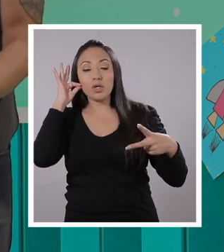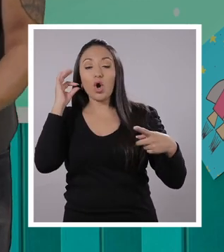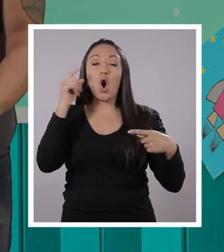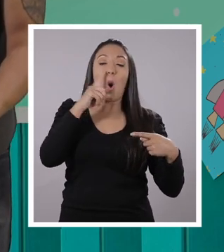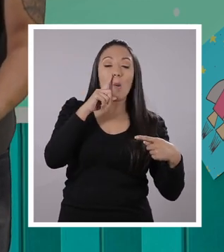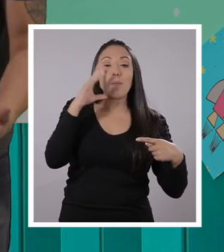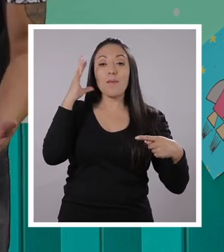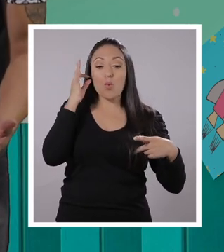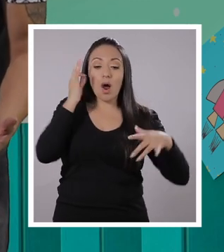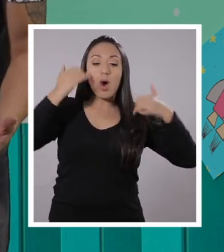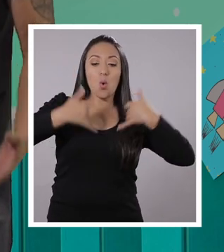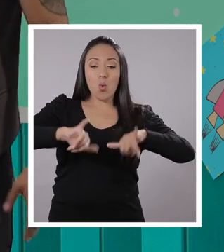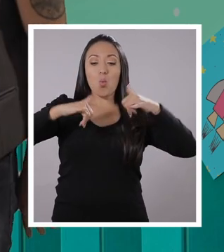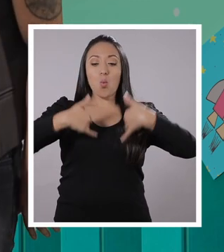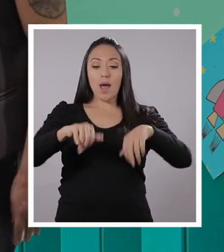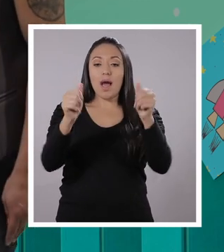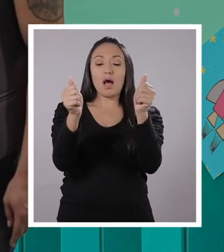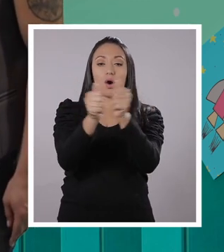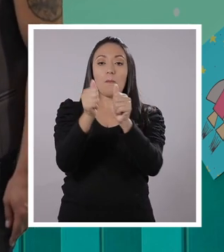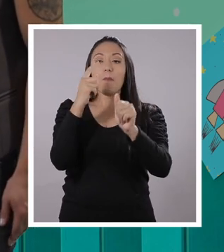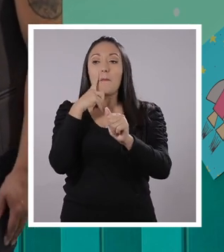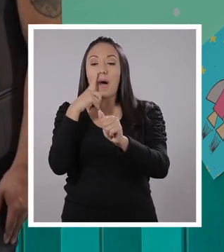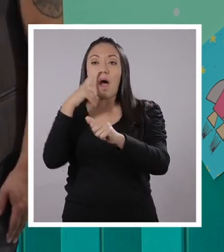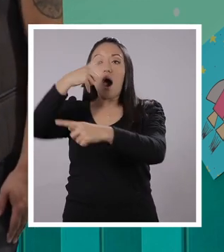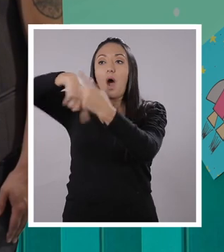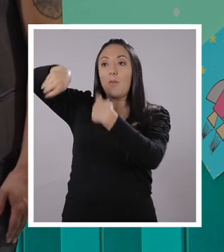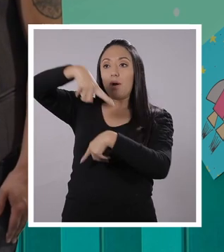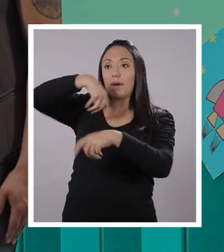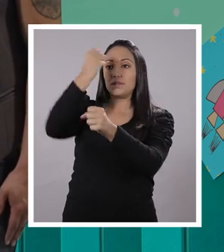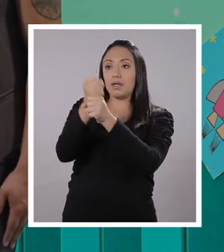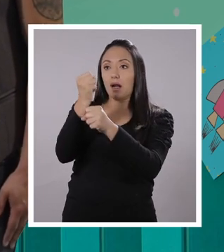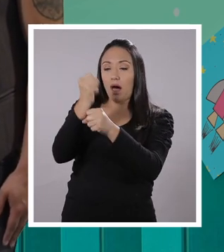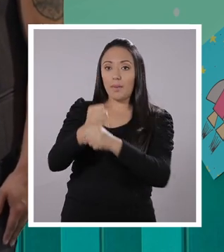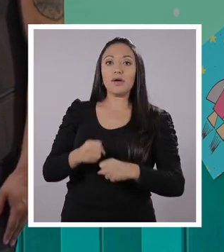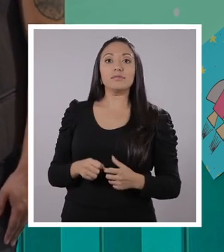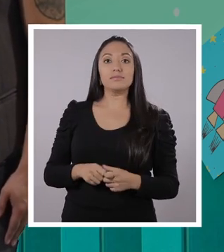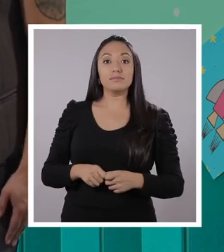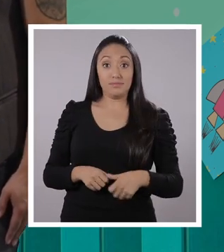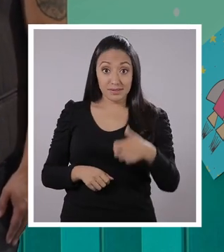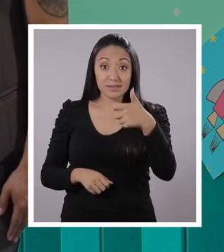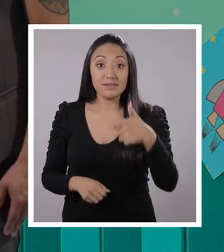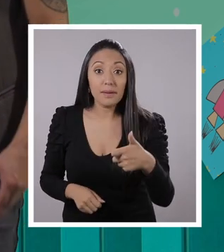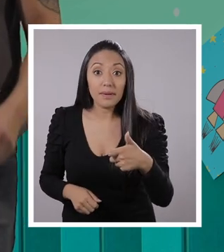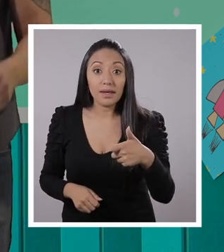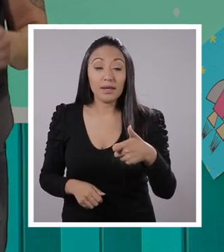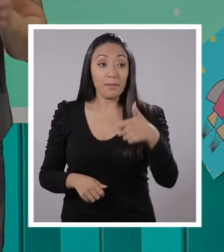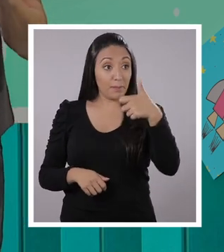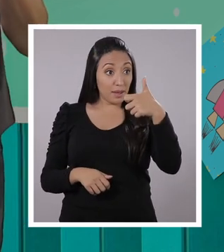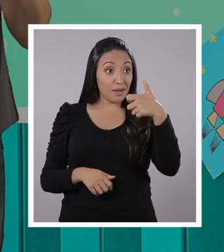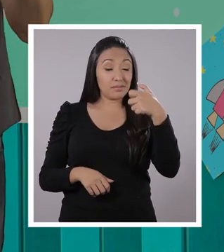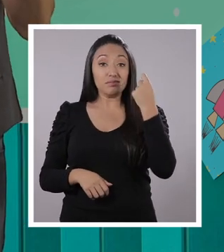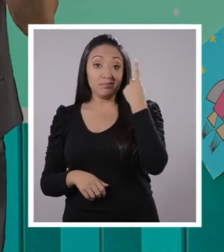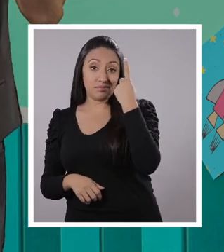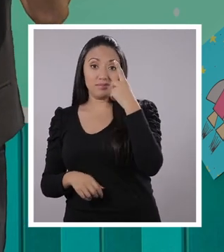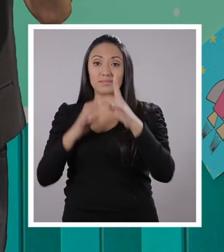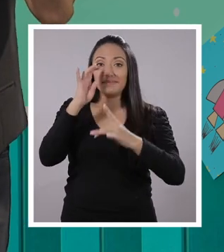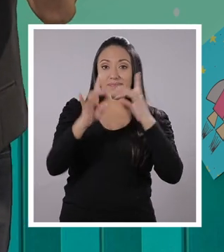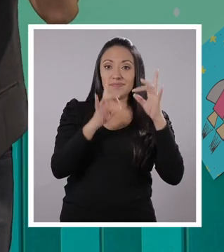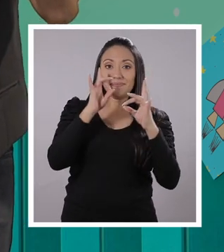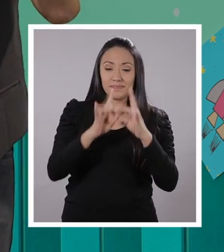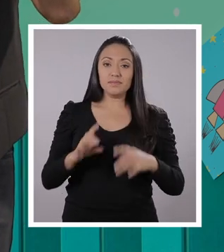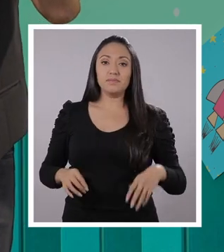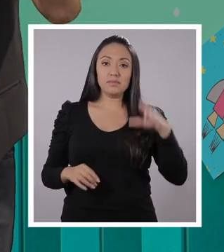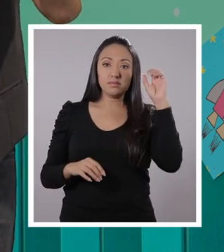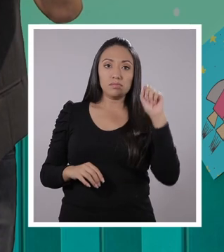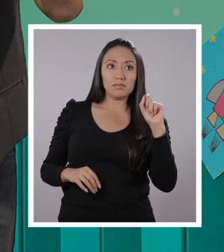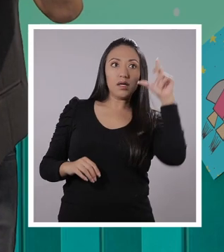cuando vuelve de su trabajo. ¿Les gustó esa oración? Está bien. ¿Sí? ¿Tiene sentido? Sí. Perfecto. Muy bien.